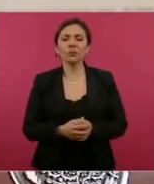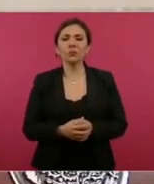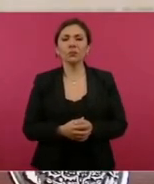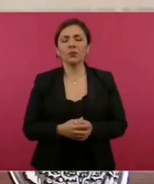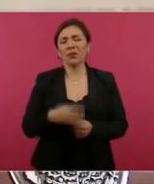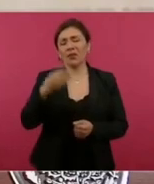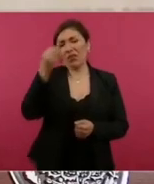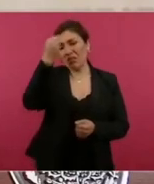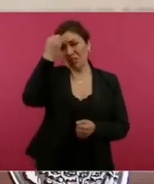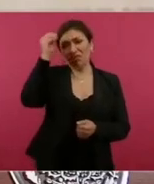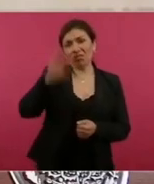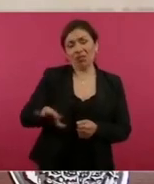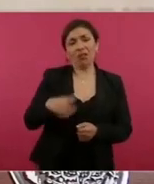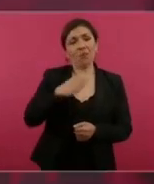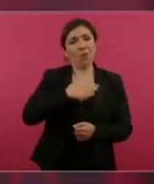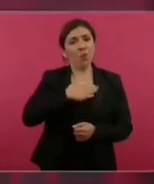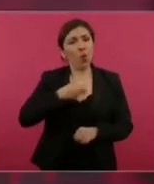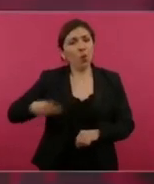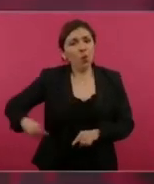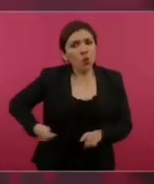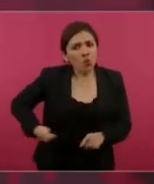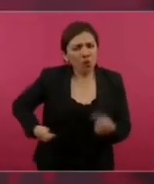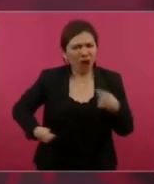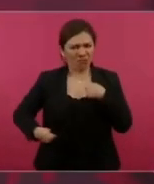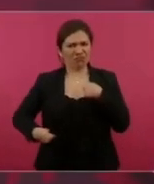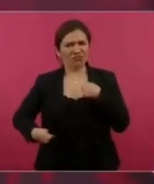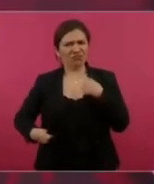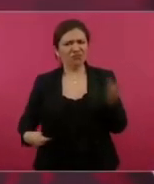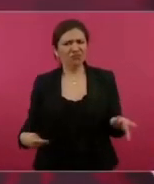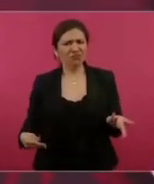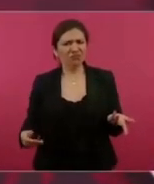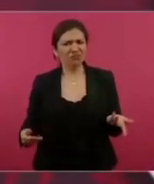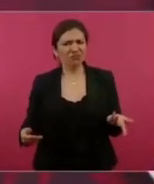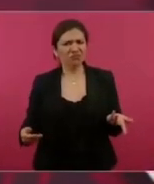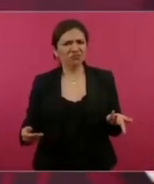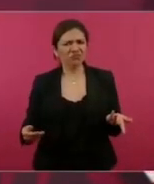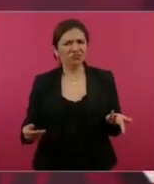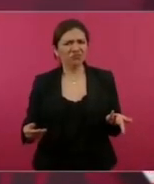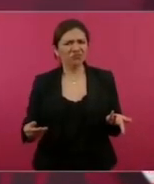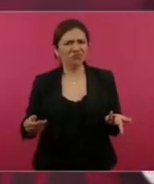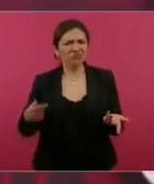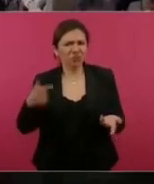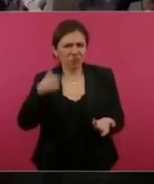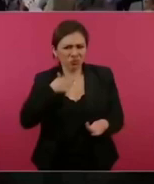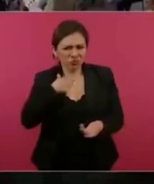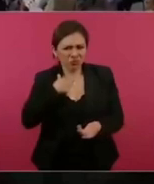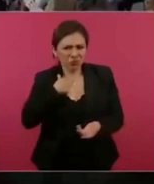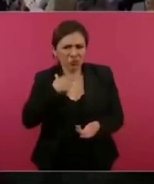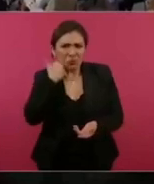me gustaría hasta repetir lo que dije,